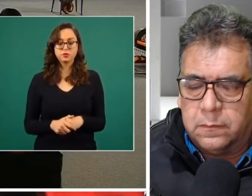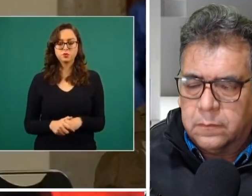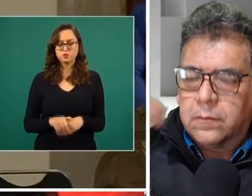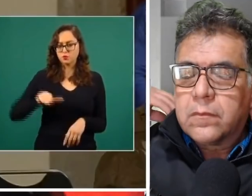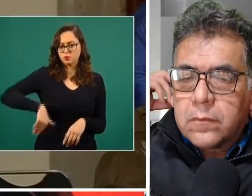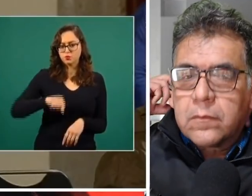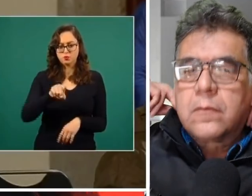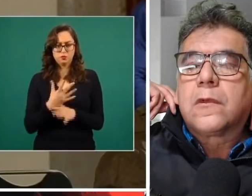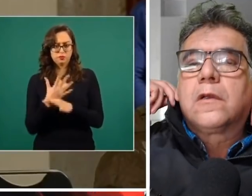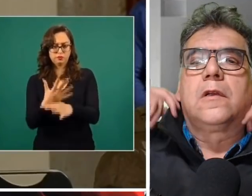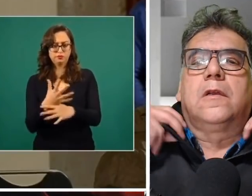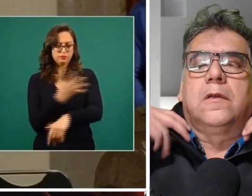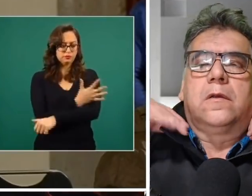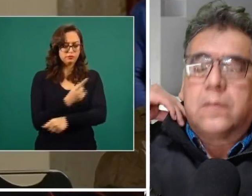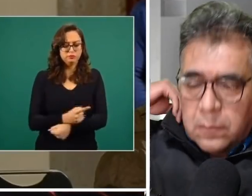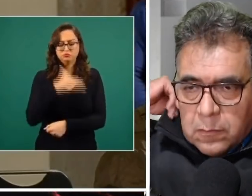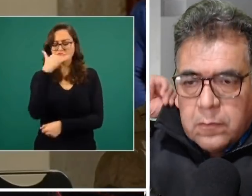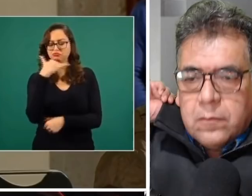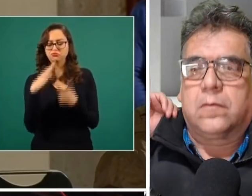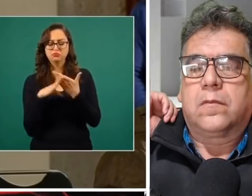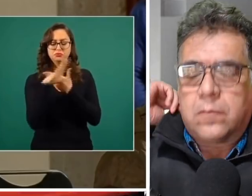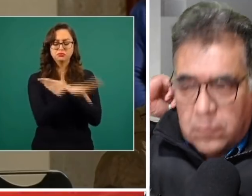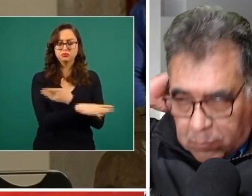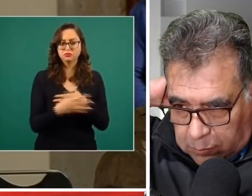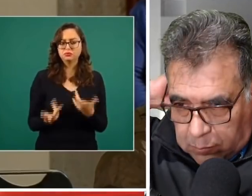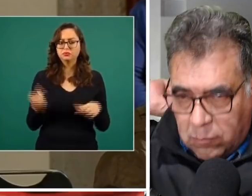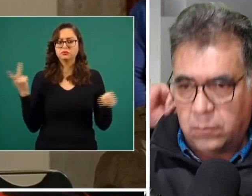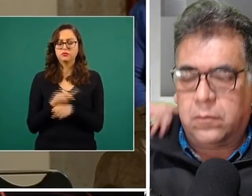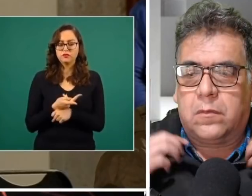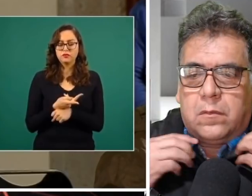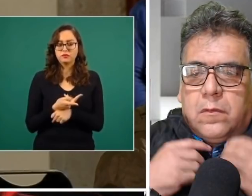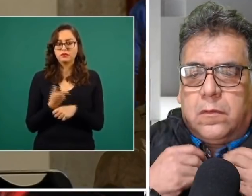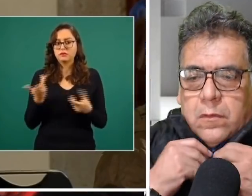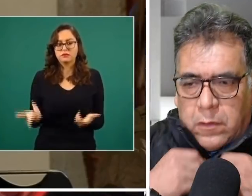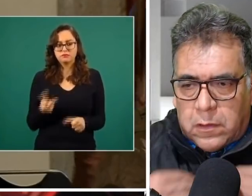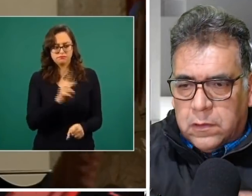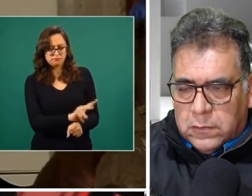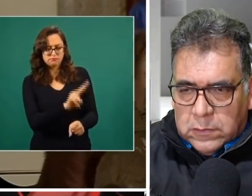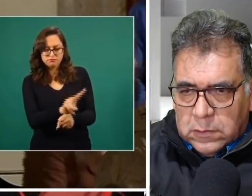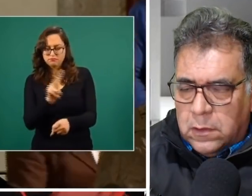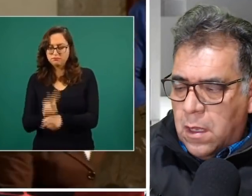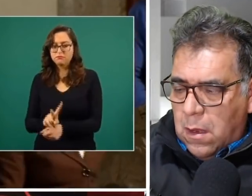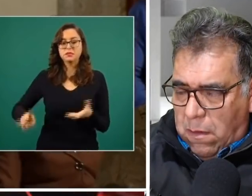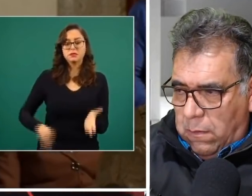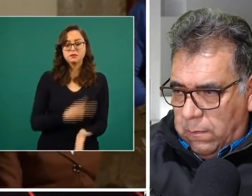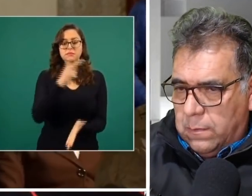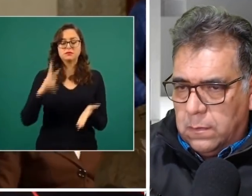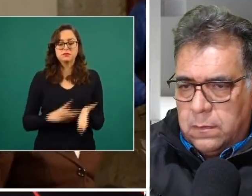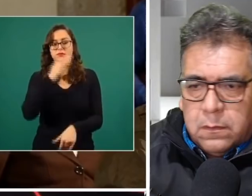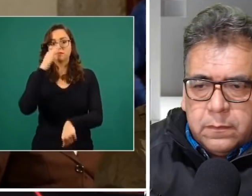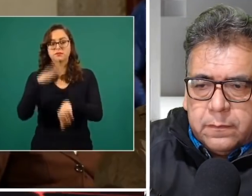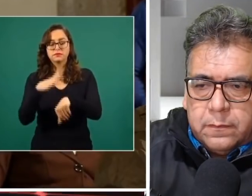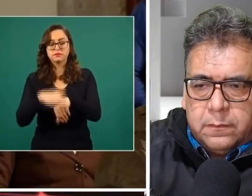corrupción. Particularmente el auditor ha hecho en más de una ocasión señalamientos que el actual Sistema